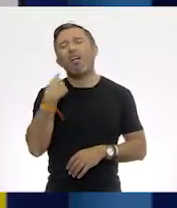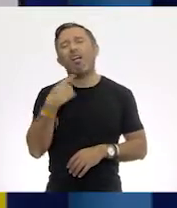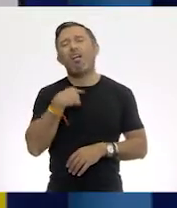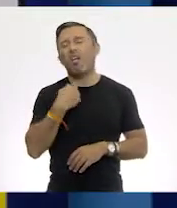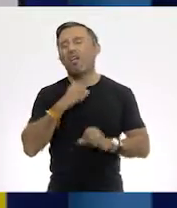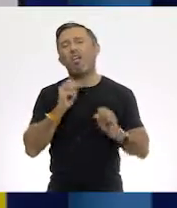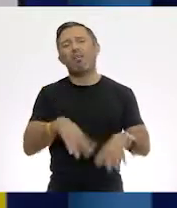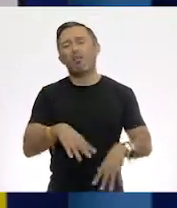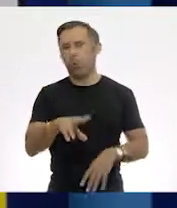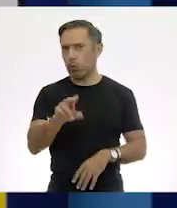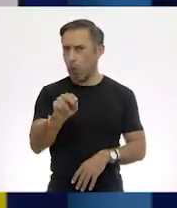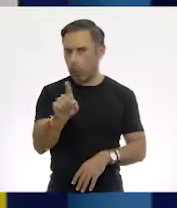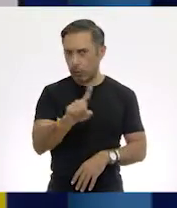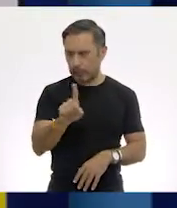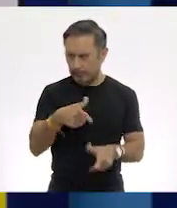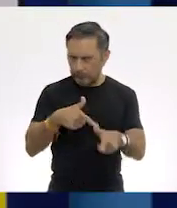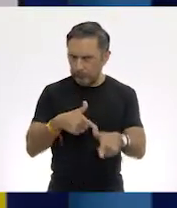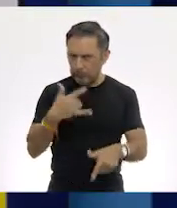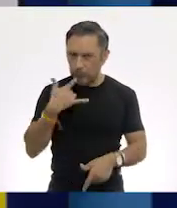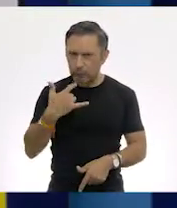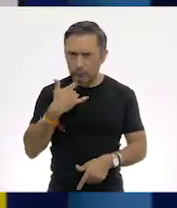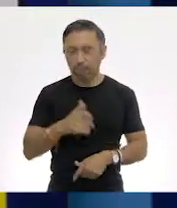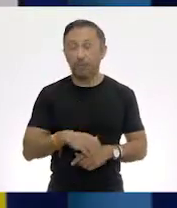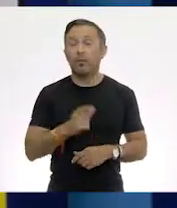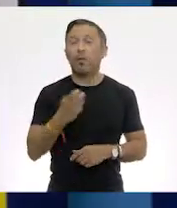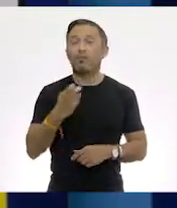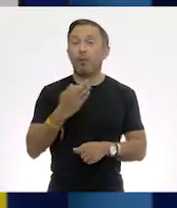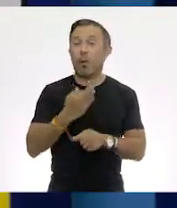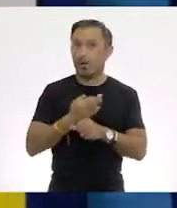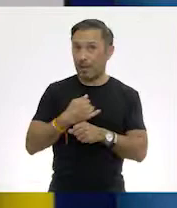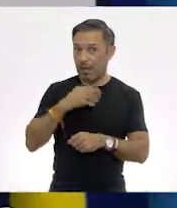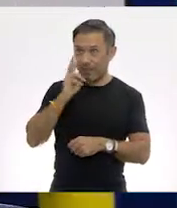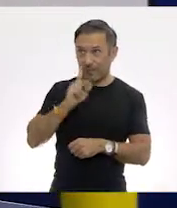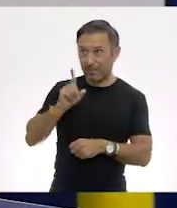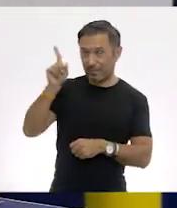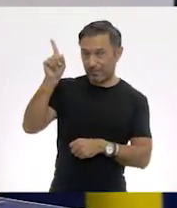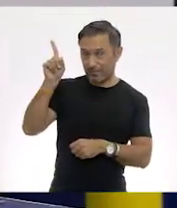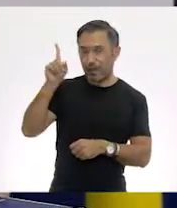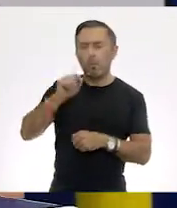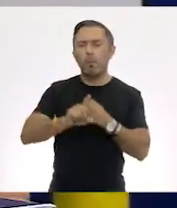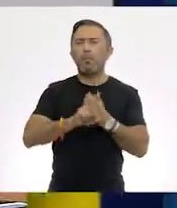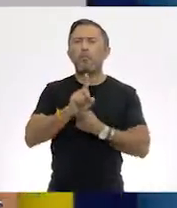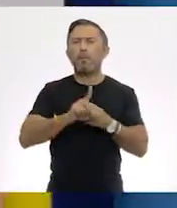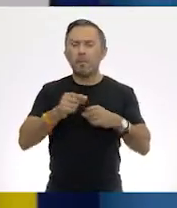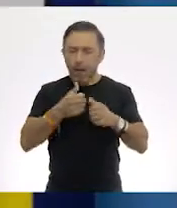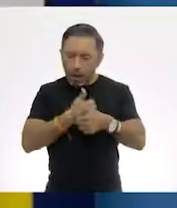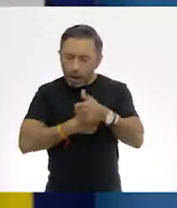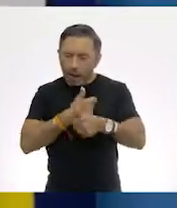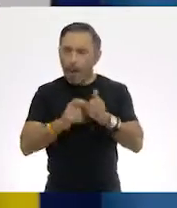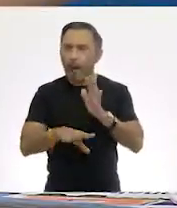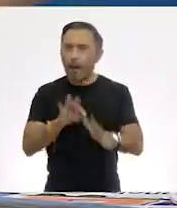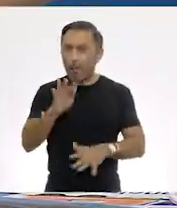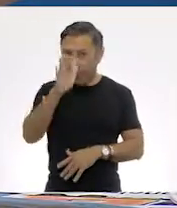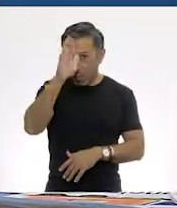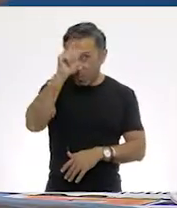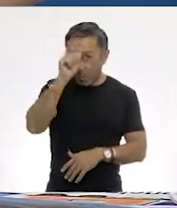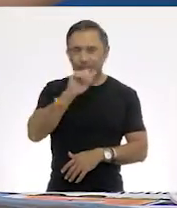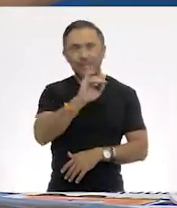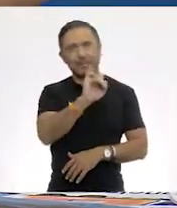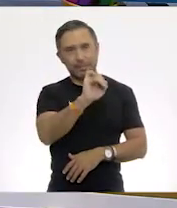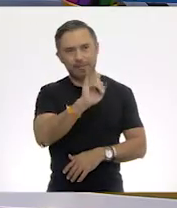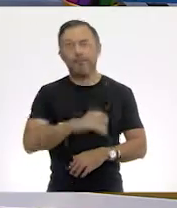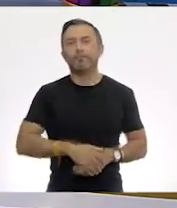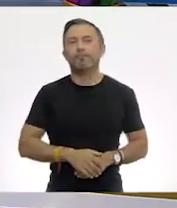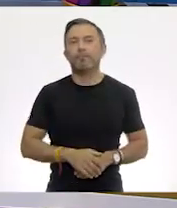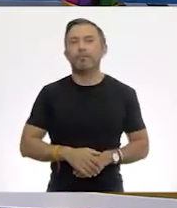a resolver un problema con los datos que tenemos. ¿Les parece? Sí. Bien, vamos con el